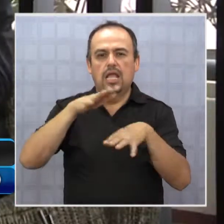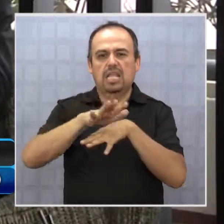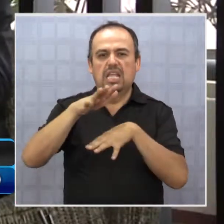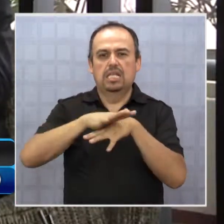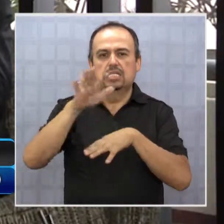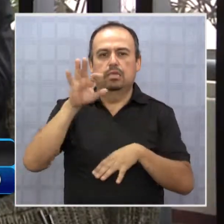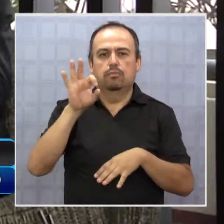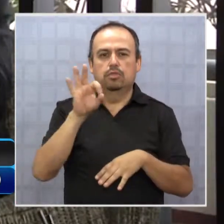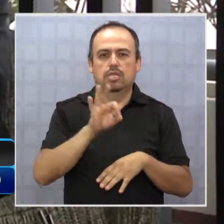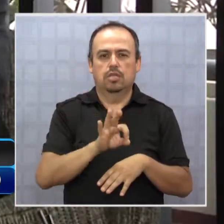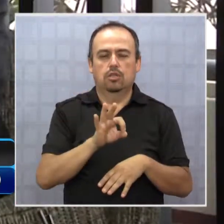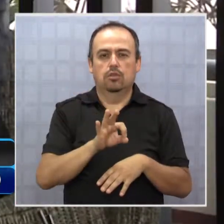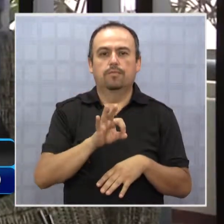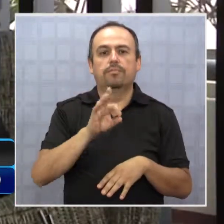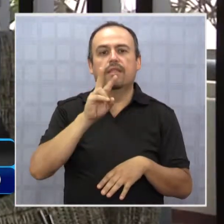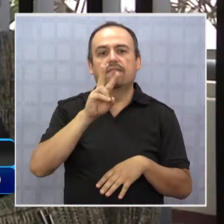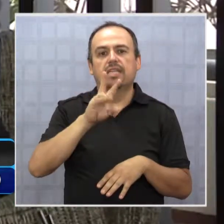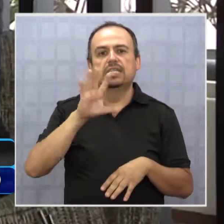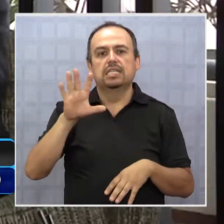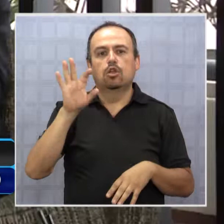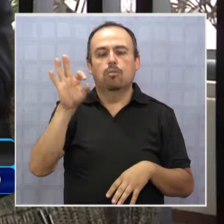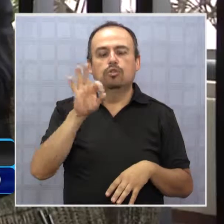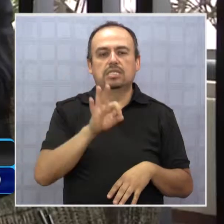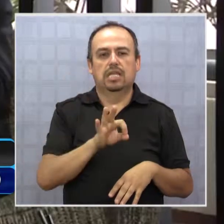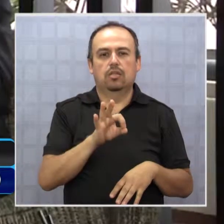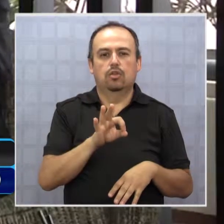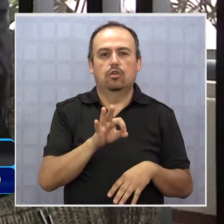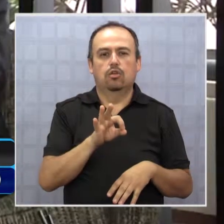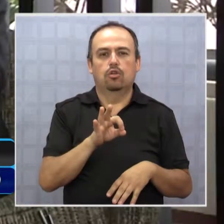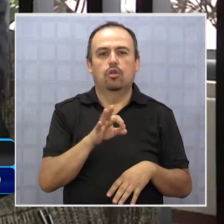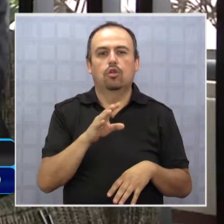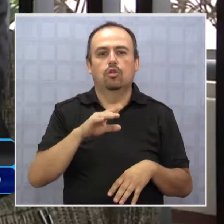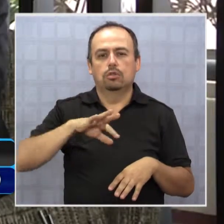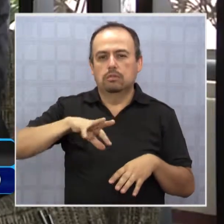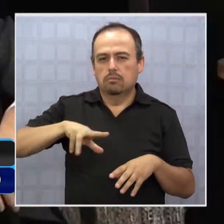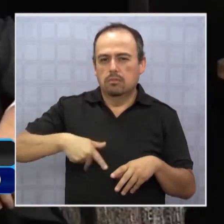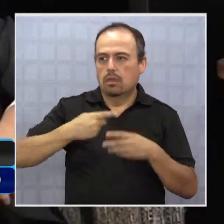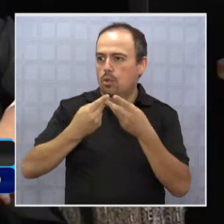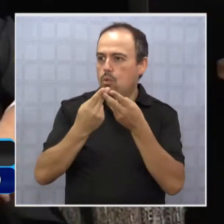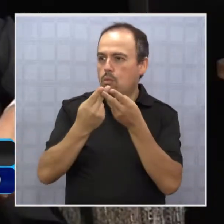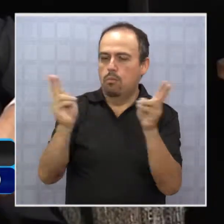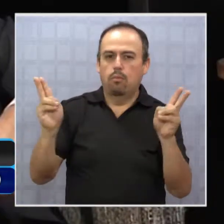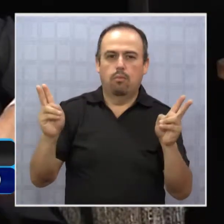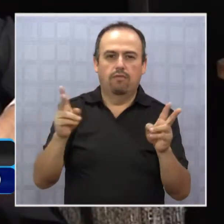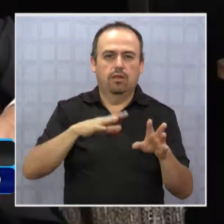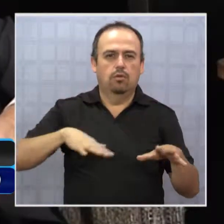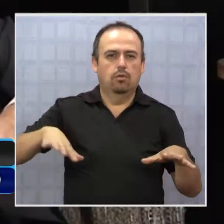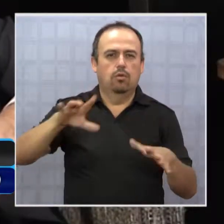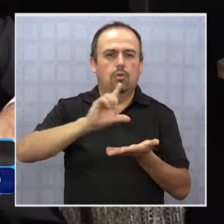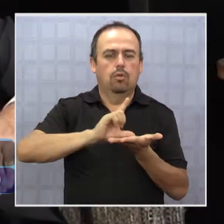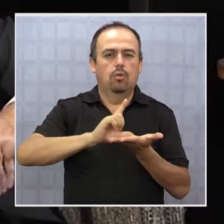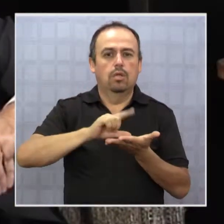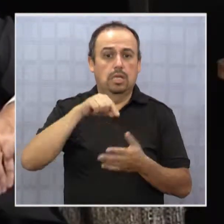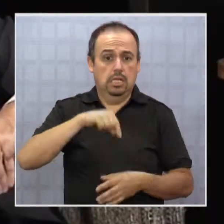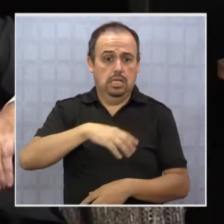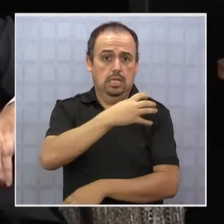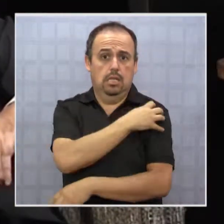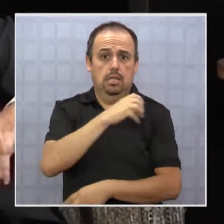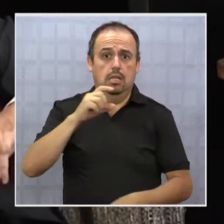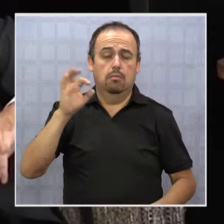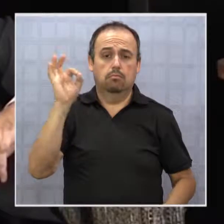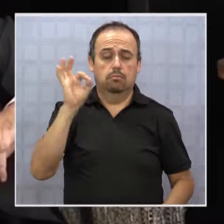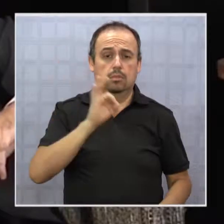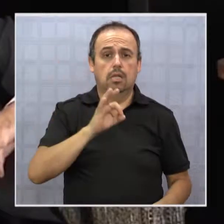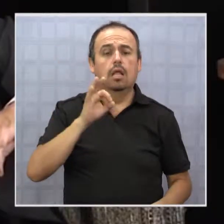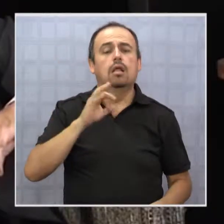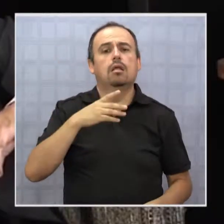% la victimización y un 25% los delitos en el espacio público. Al menos esta región tiene